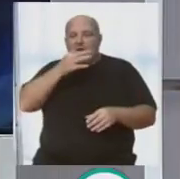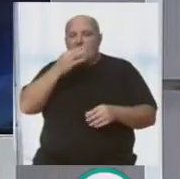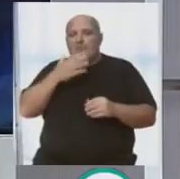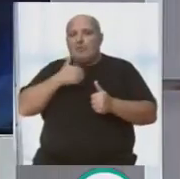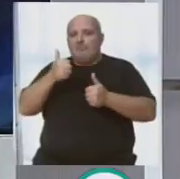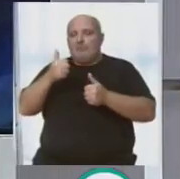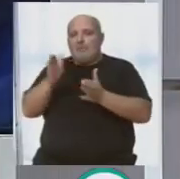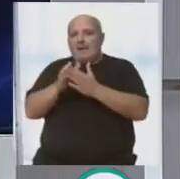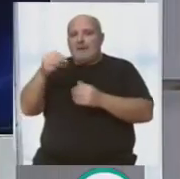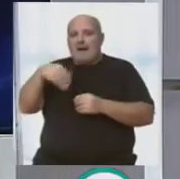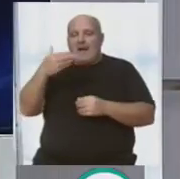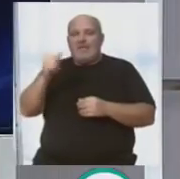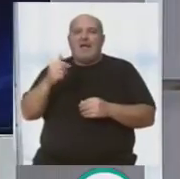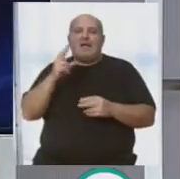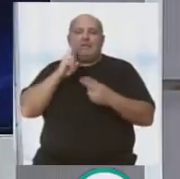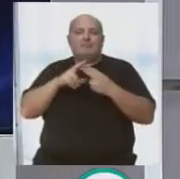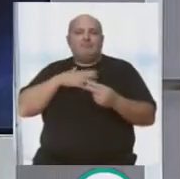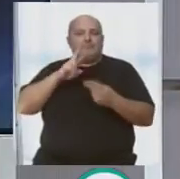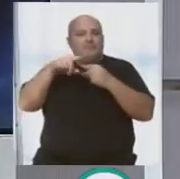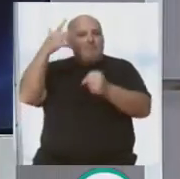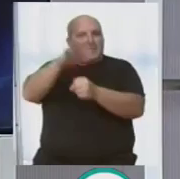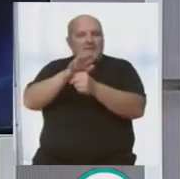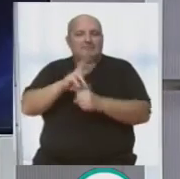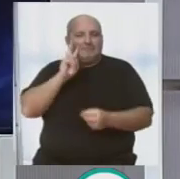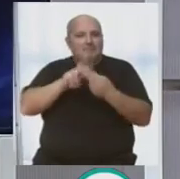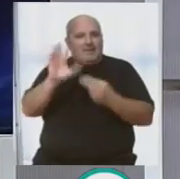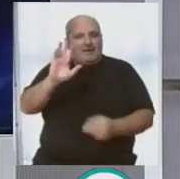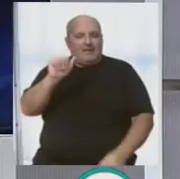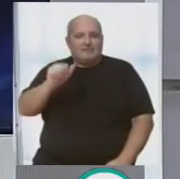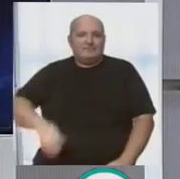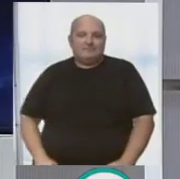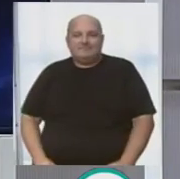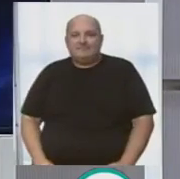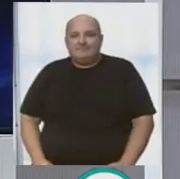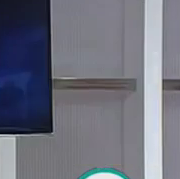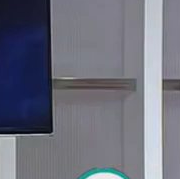con el compañero Germán García a nosotros hasta el próximo martes gracias por estar ahí.